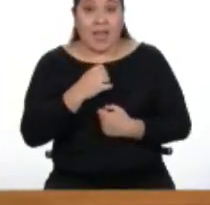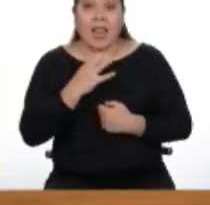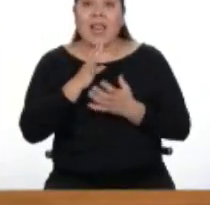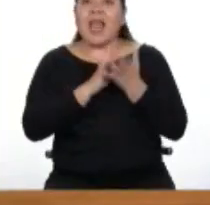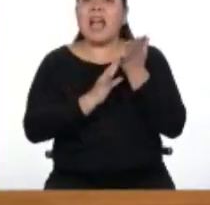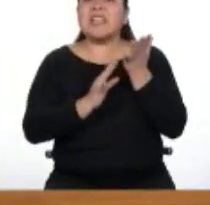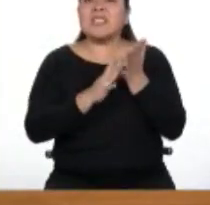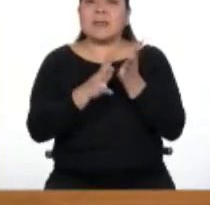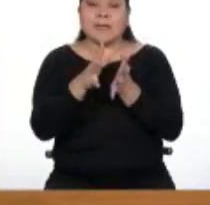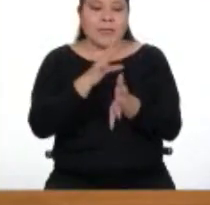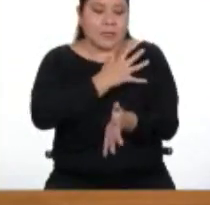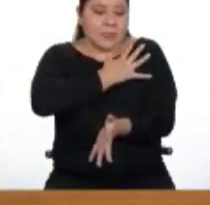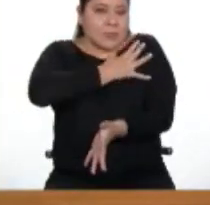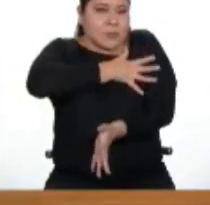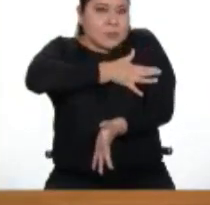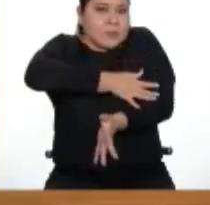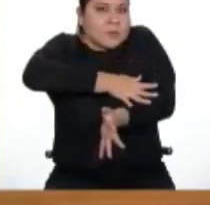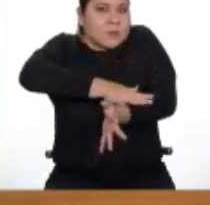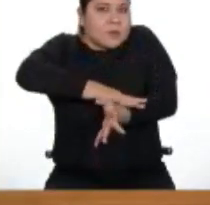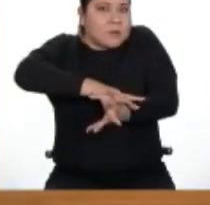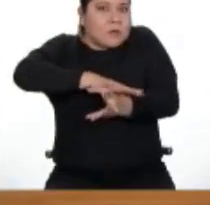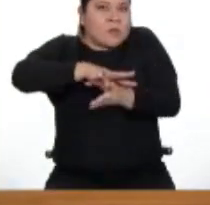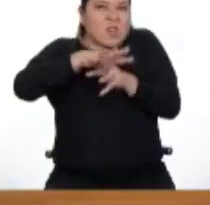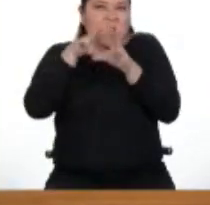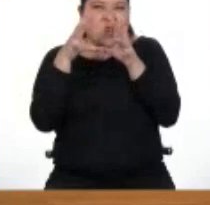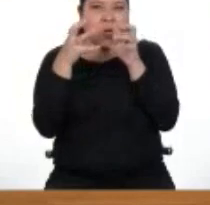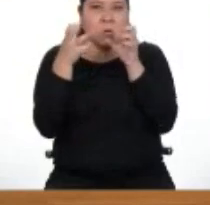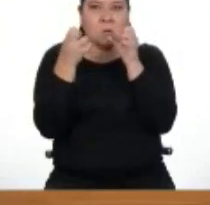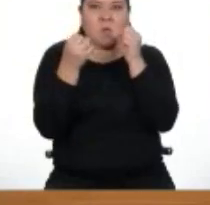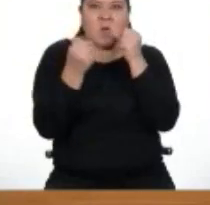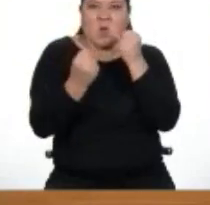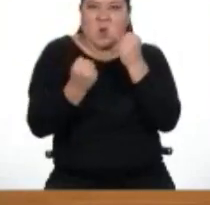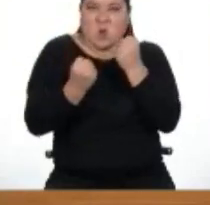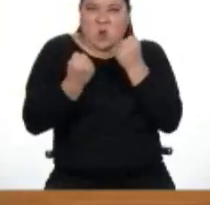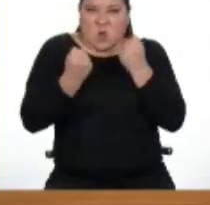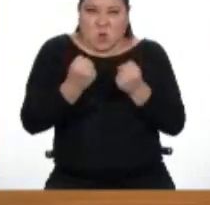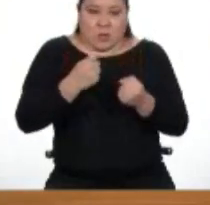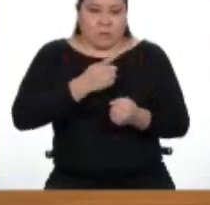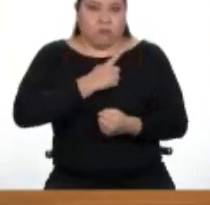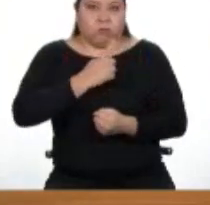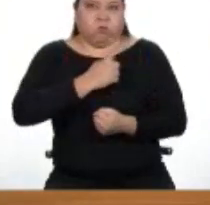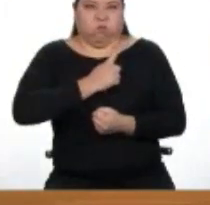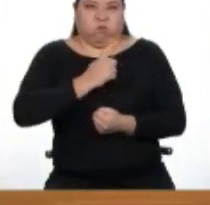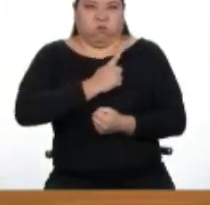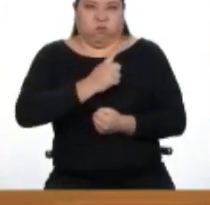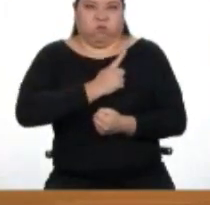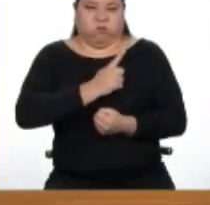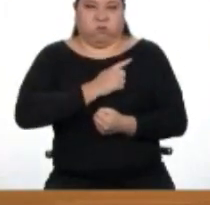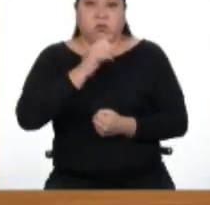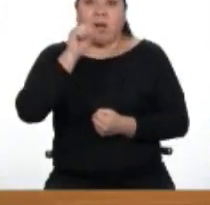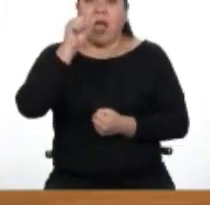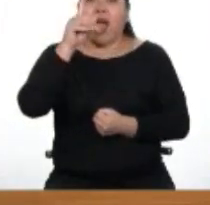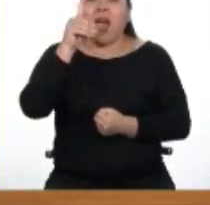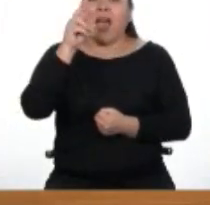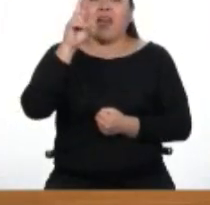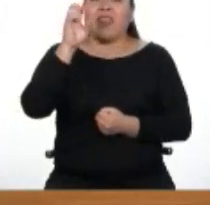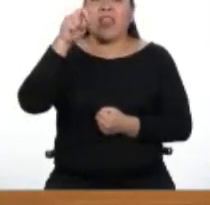para golpear y aumenta el ritmo cardíaco y hormonal. O sea, la adrenalina.